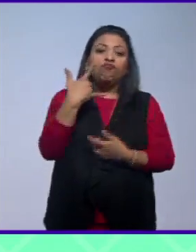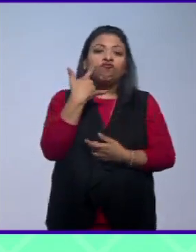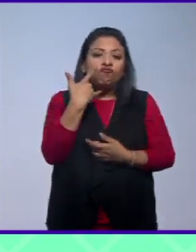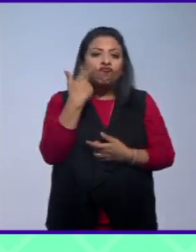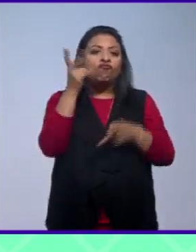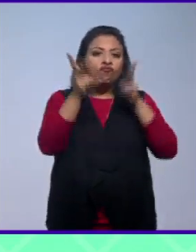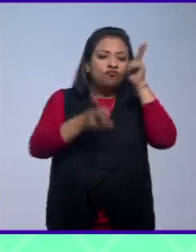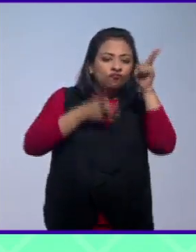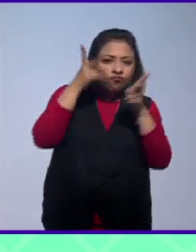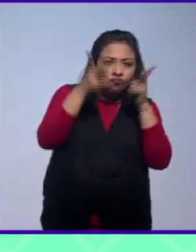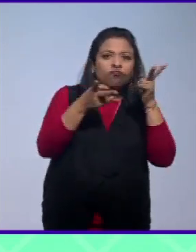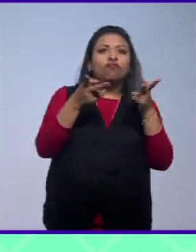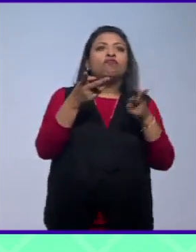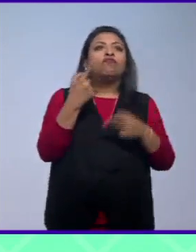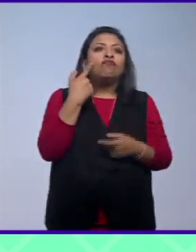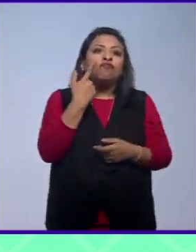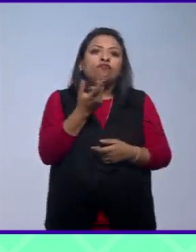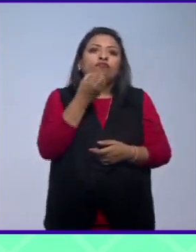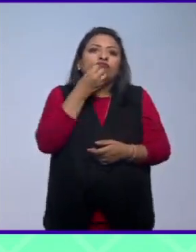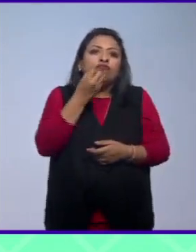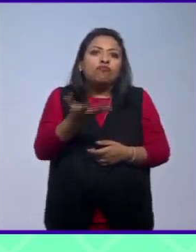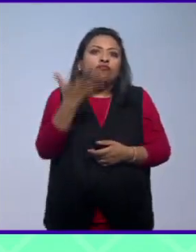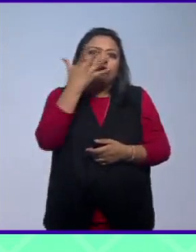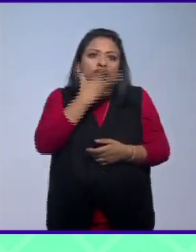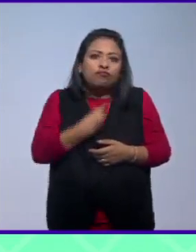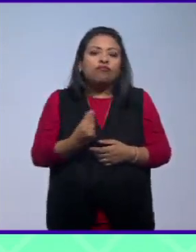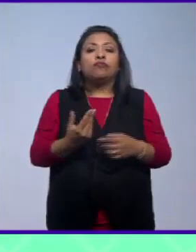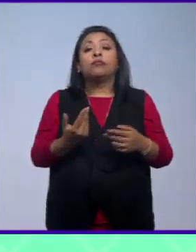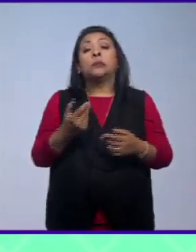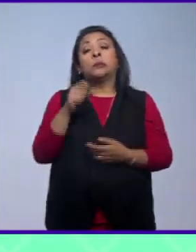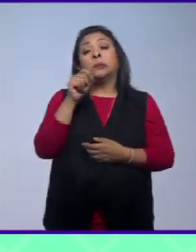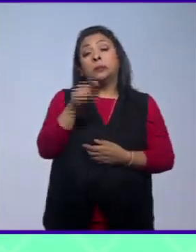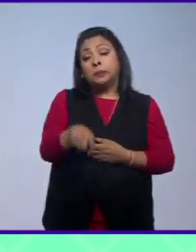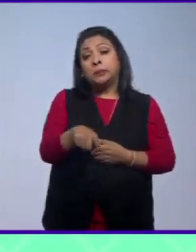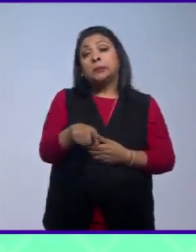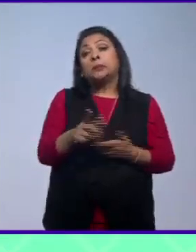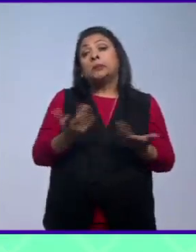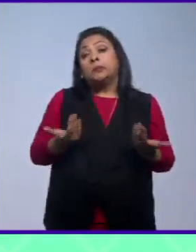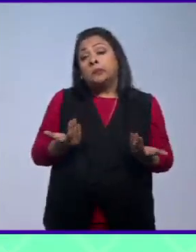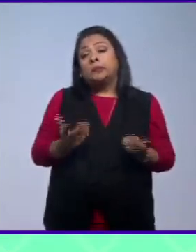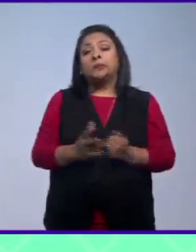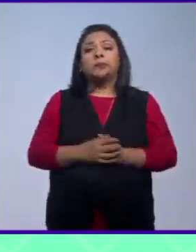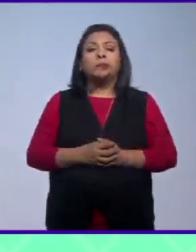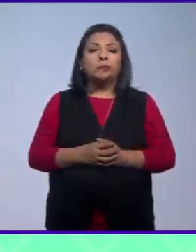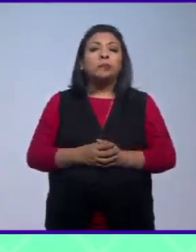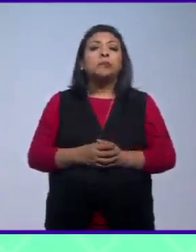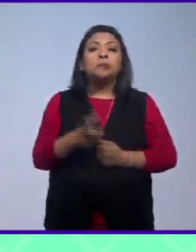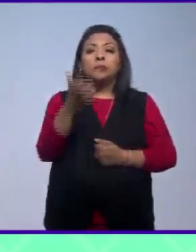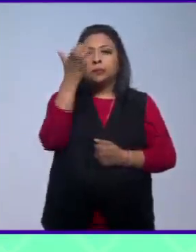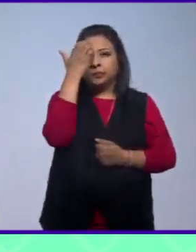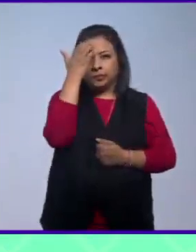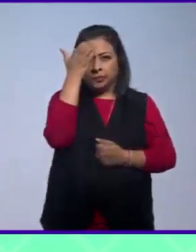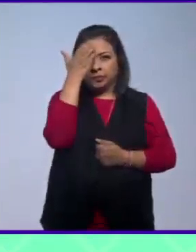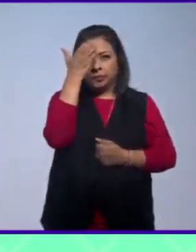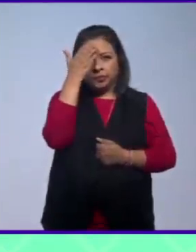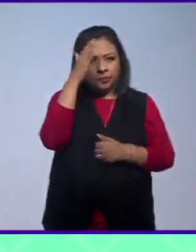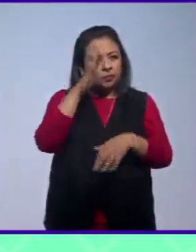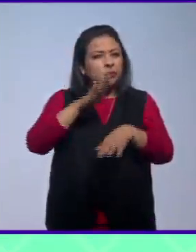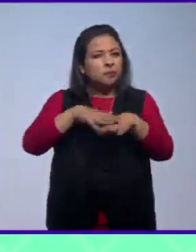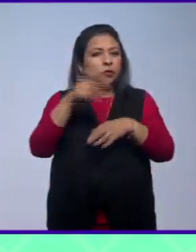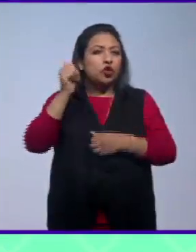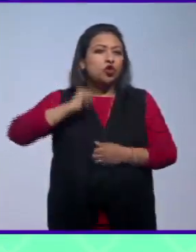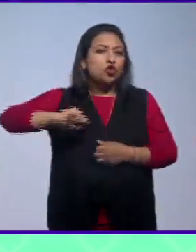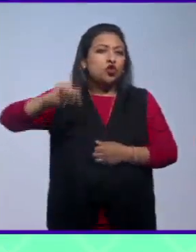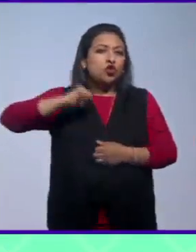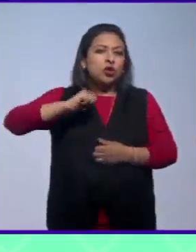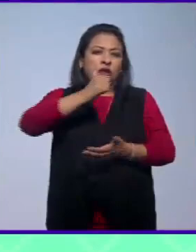que lo visite que lo disfrute y pues que se digamos que conozca un poco más de la